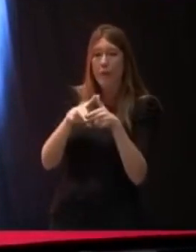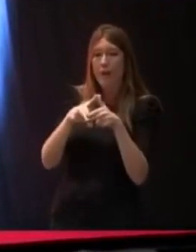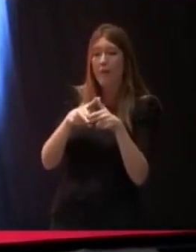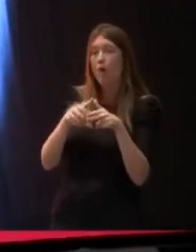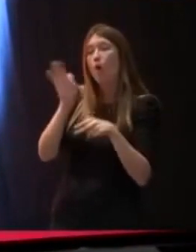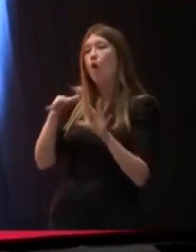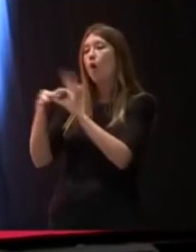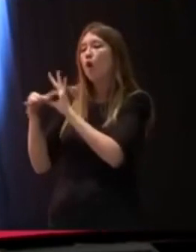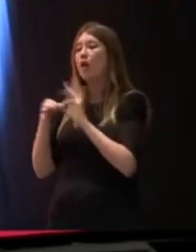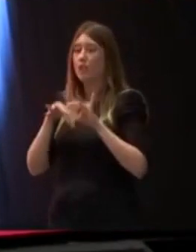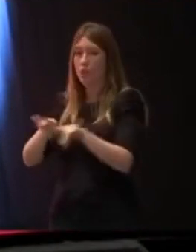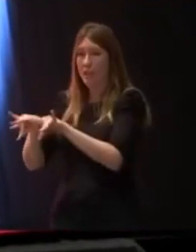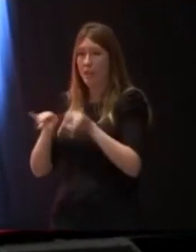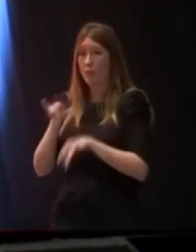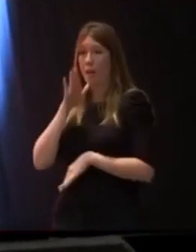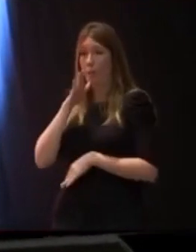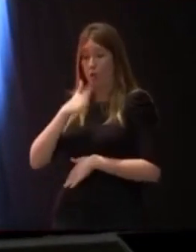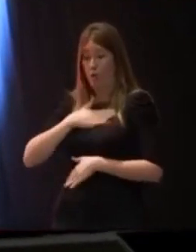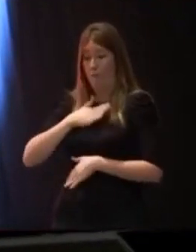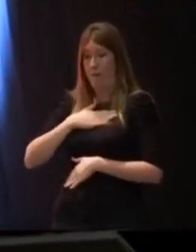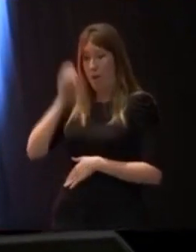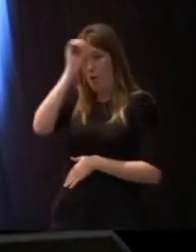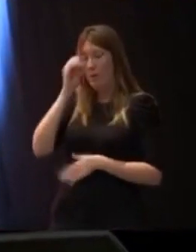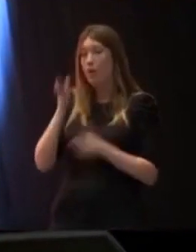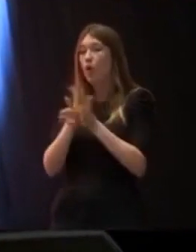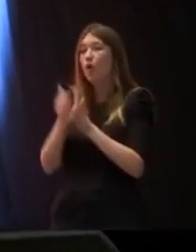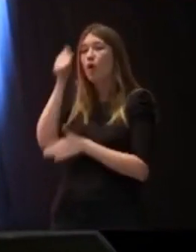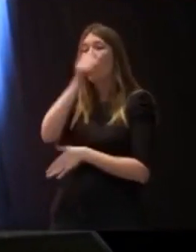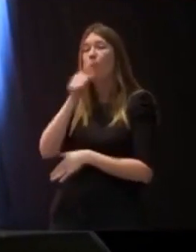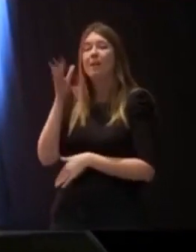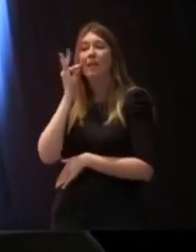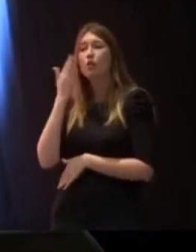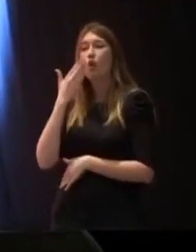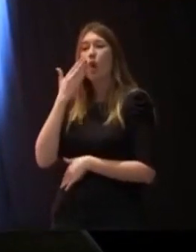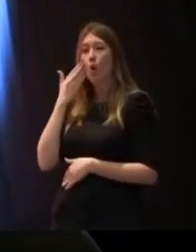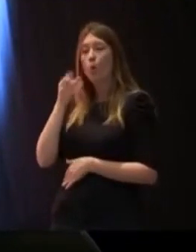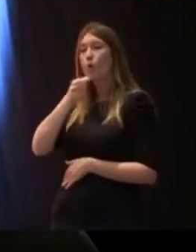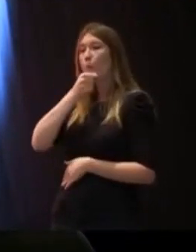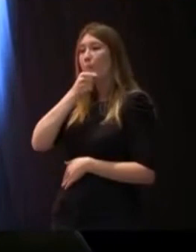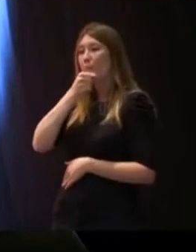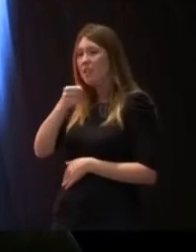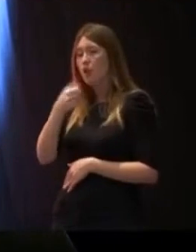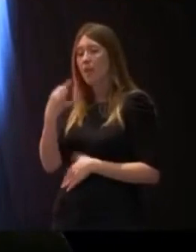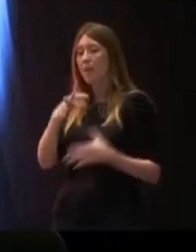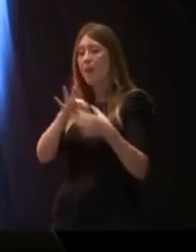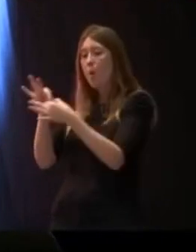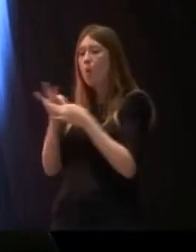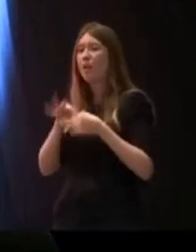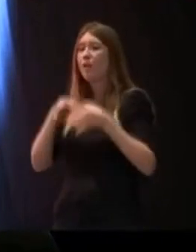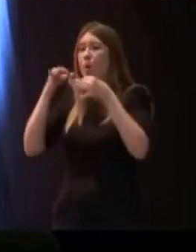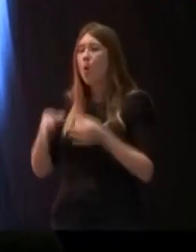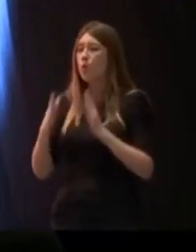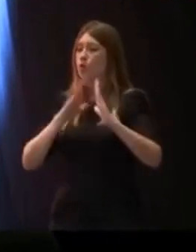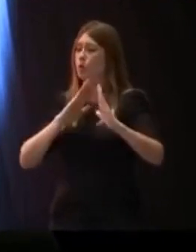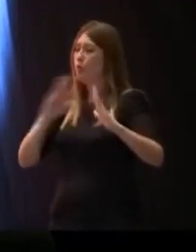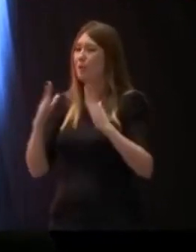cohesión territorial. Por eso, para mí, compañeros y compañeras, es un orgullo que el Partido Socialista esté unido justo en el momento